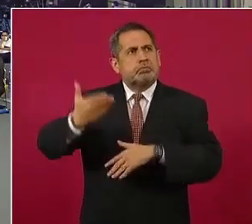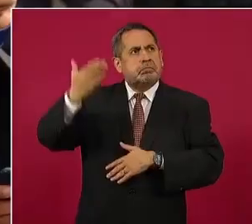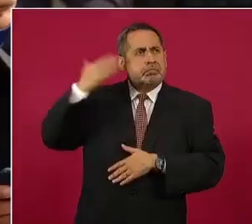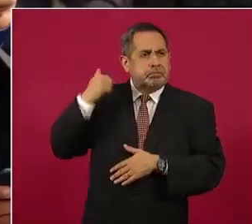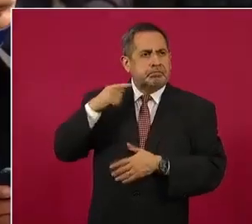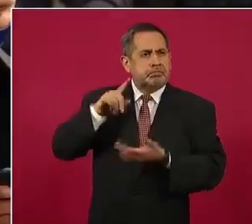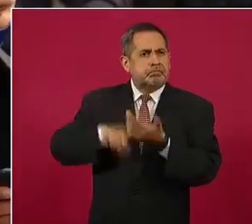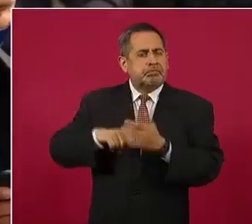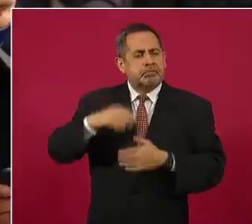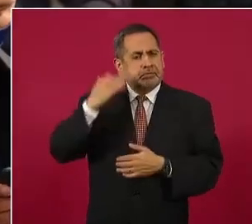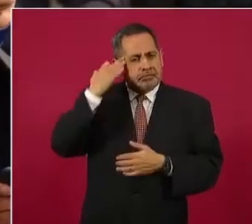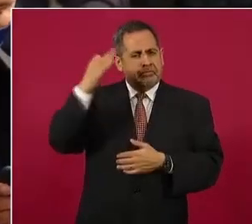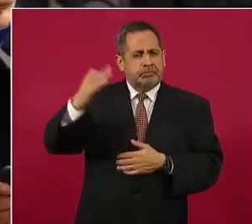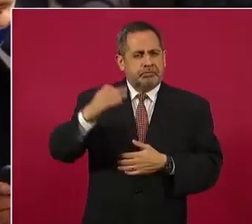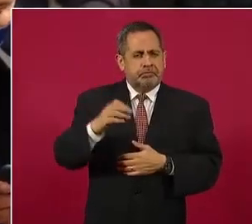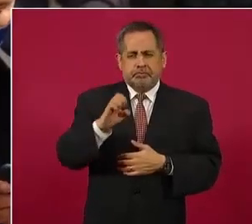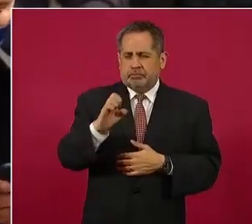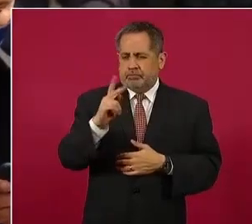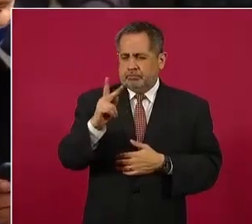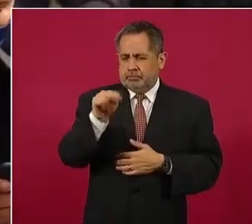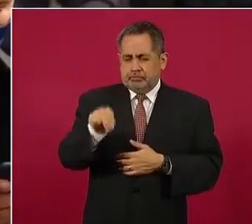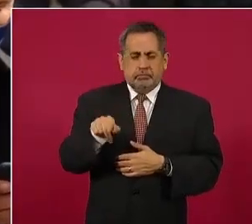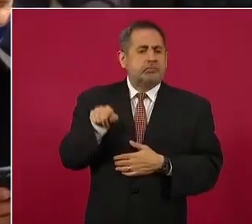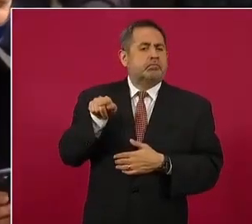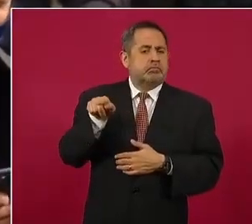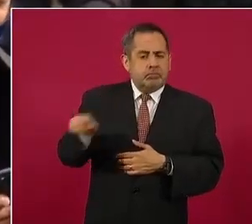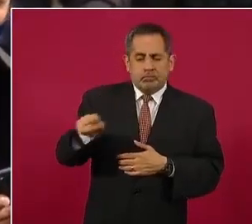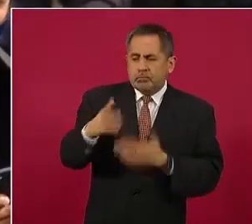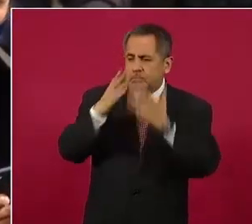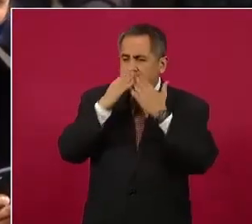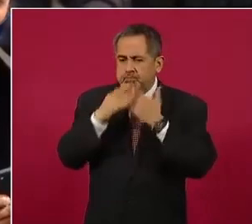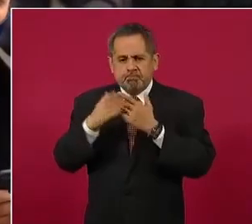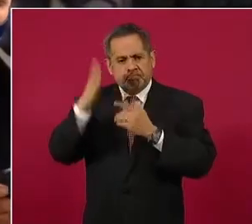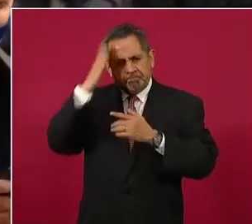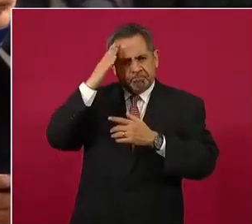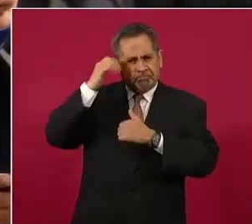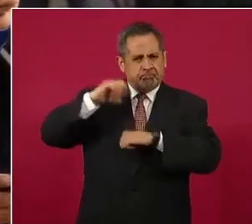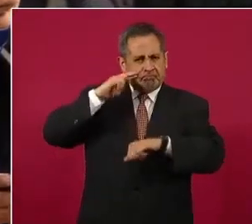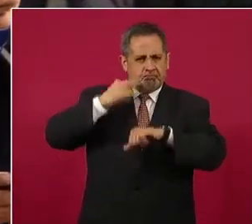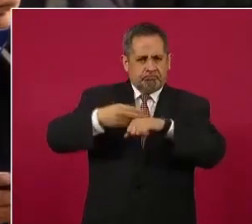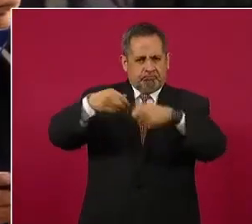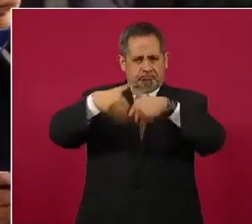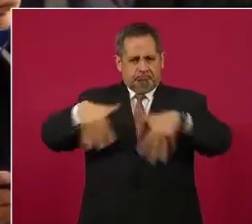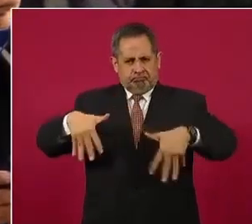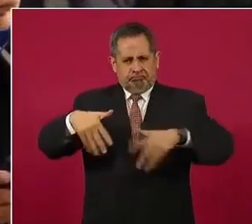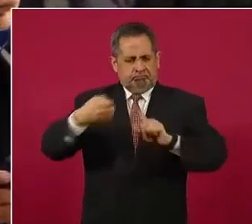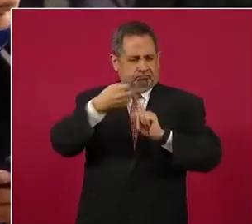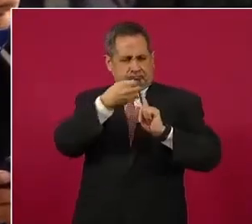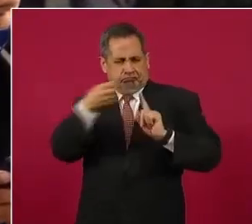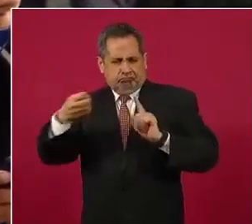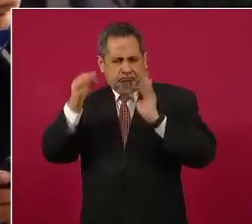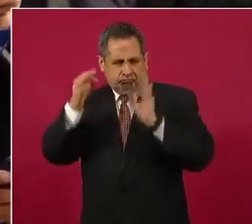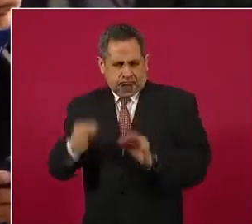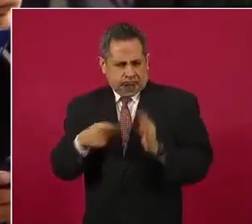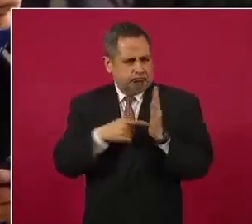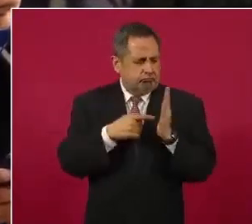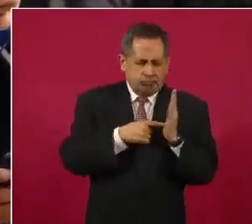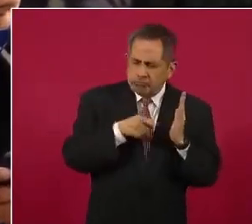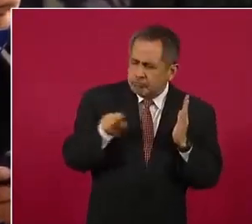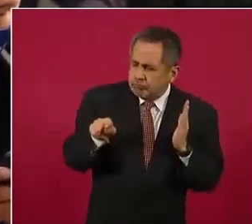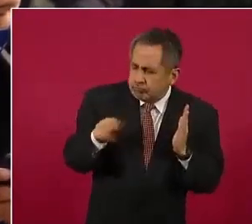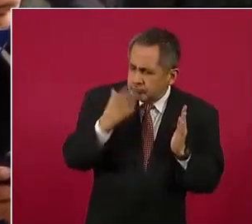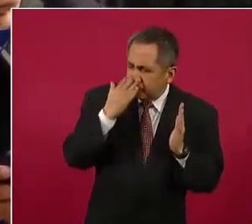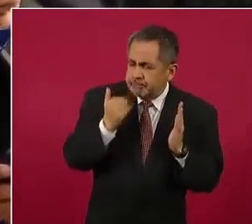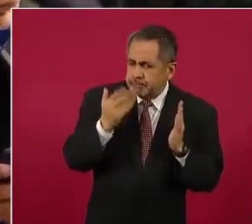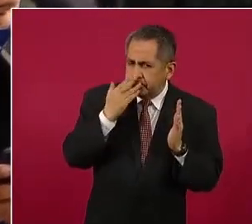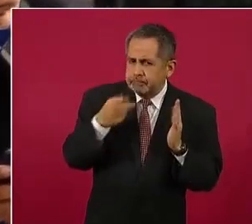estaba operando sin una estructura orgánica como se mandata o como se mandataba, pero sí